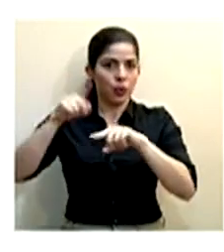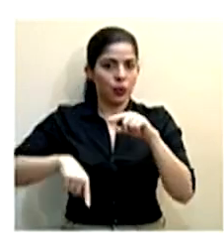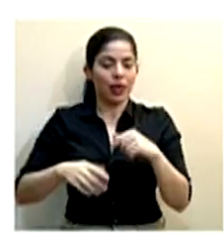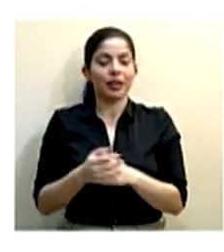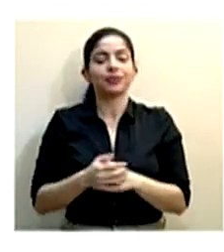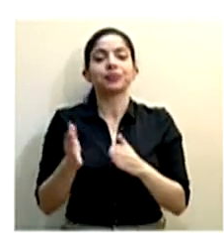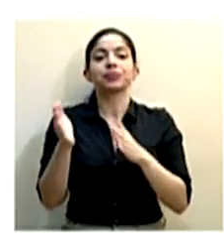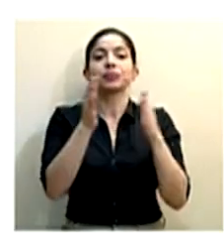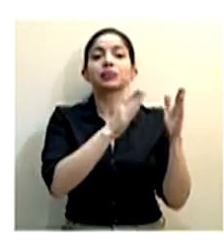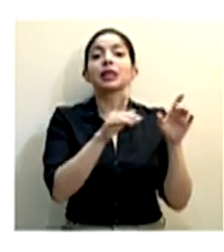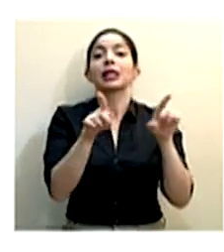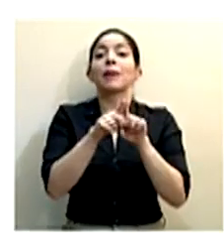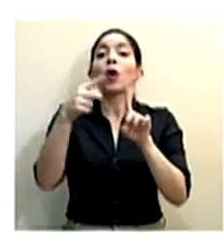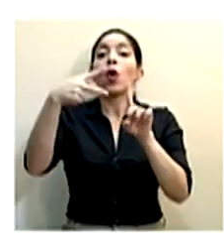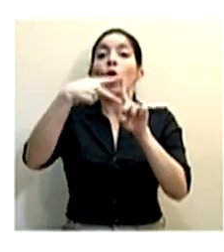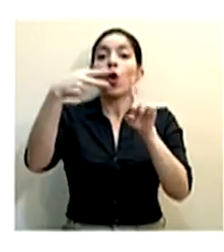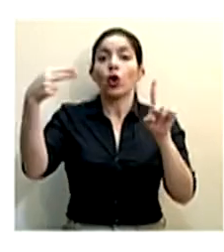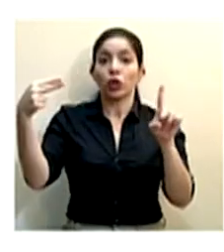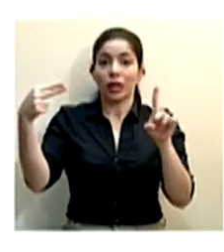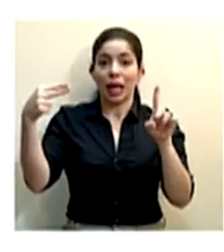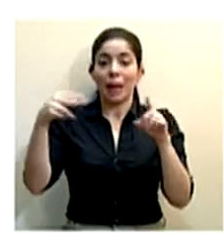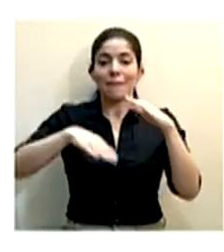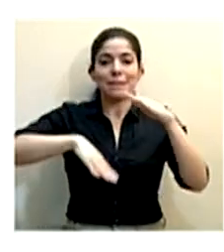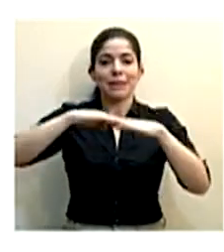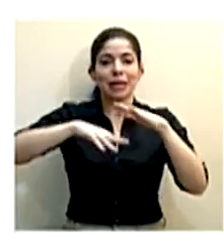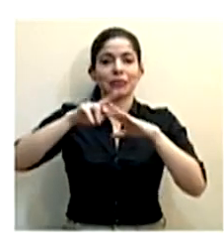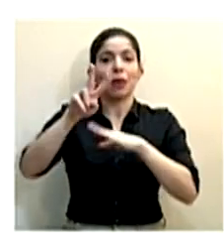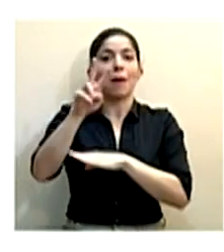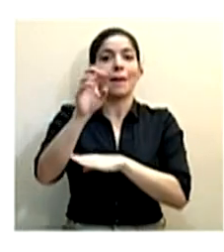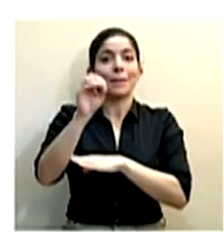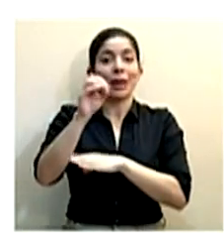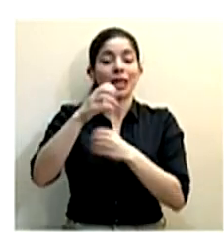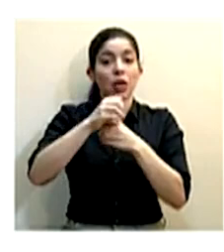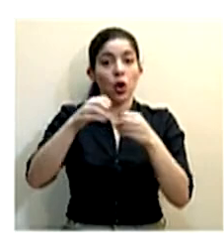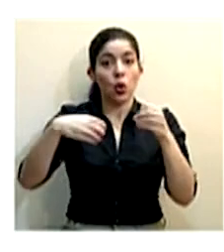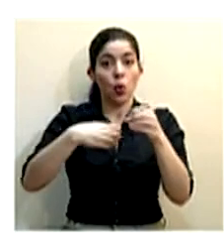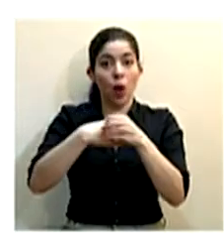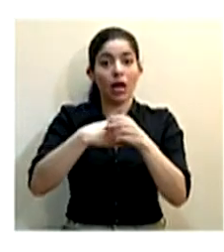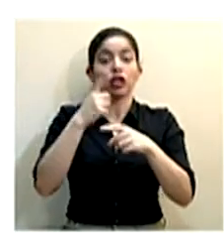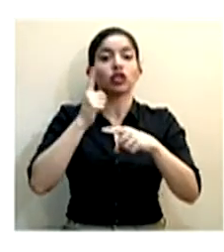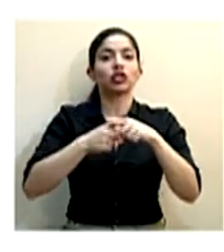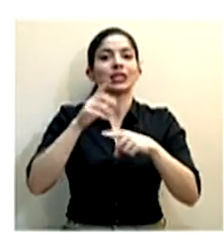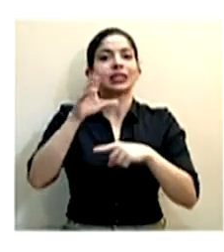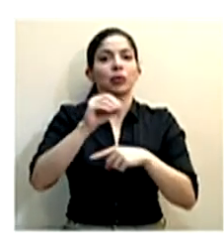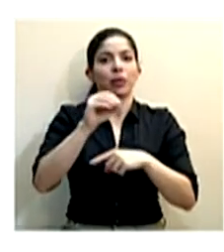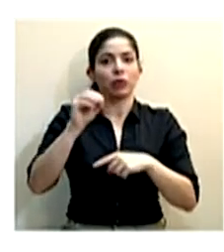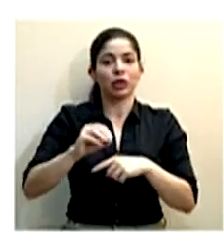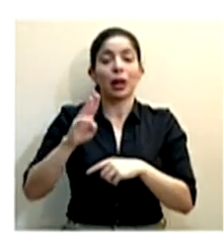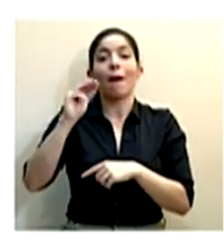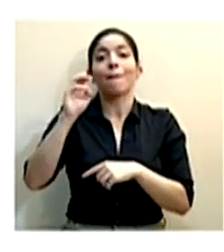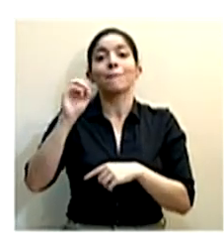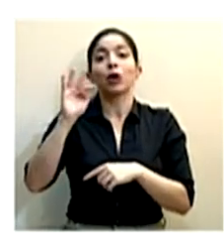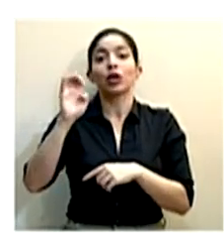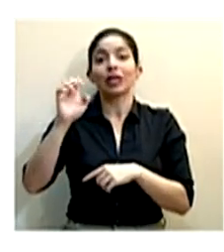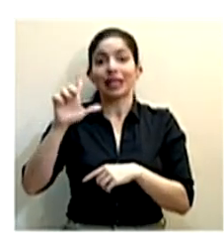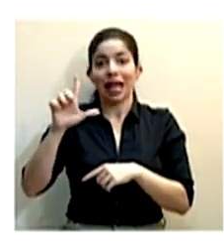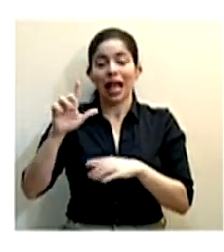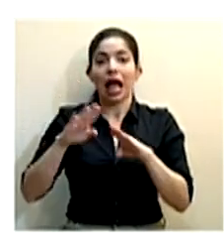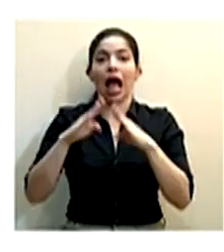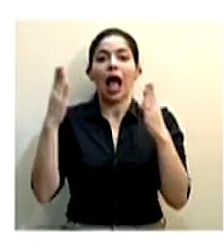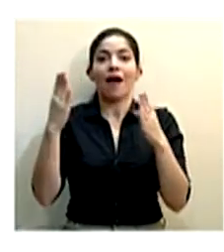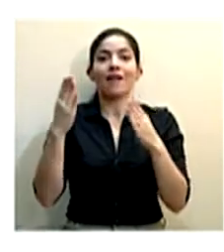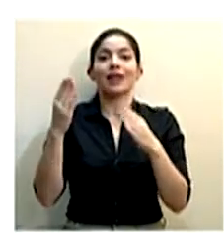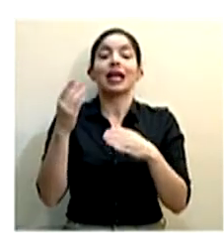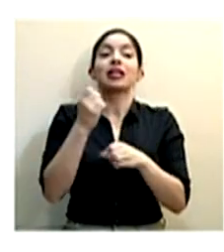También habilitamos hoteles de máximo 20 habitaciones al 50 por ciento y también los moteles se habilitan a fin de semana, ya venían funcionando